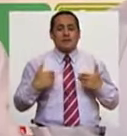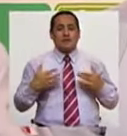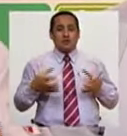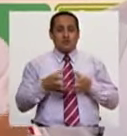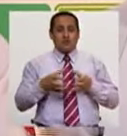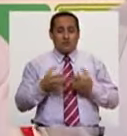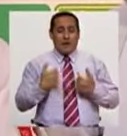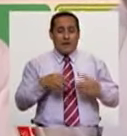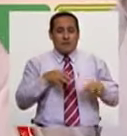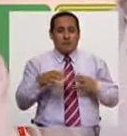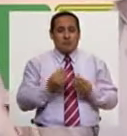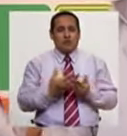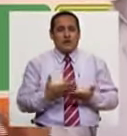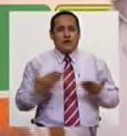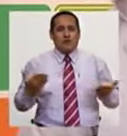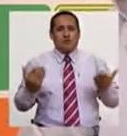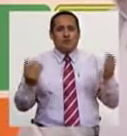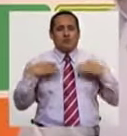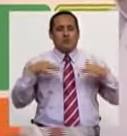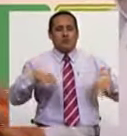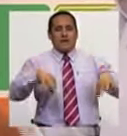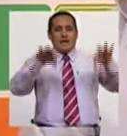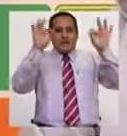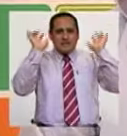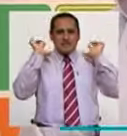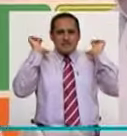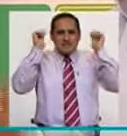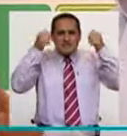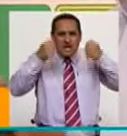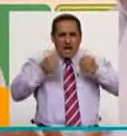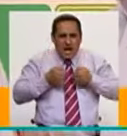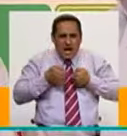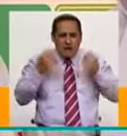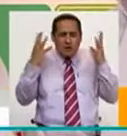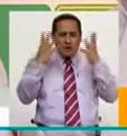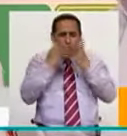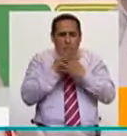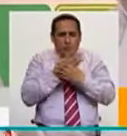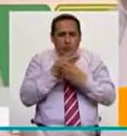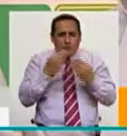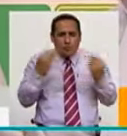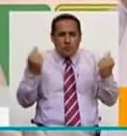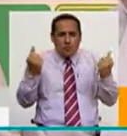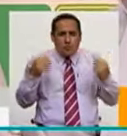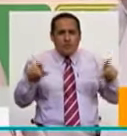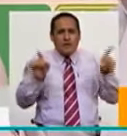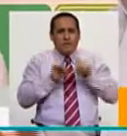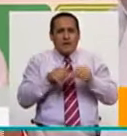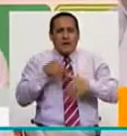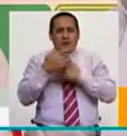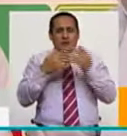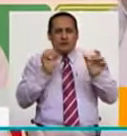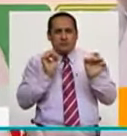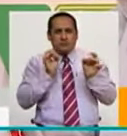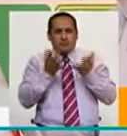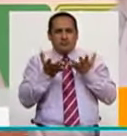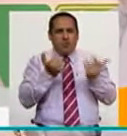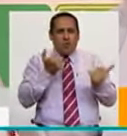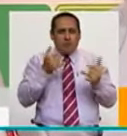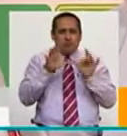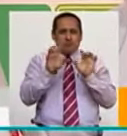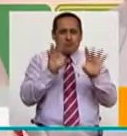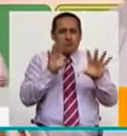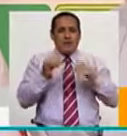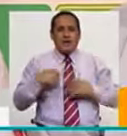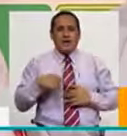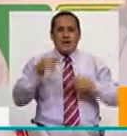Y nosotros utilizamos esos recursos. Una sábana se convierte en una manta que te vuelve invisible. De pronto desarrolla superpoderes, los papás